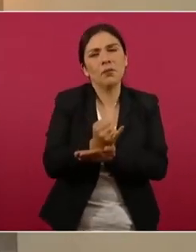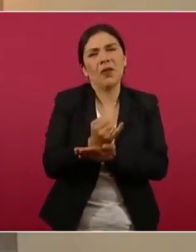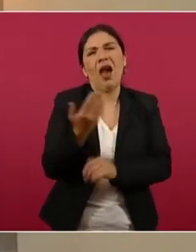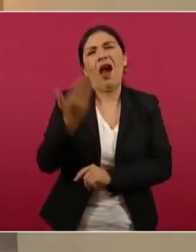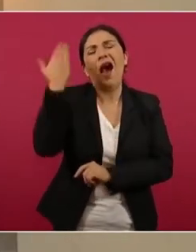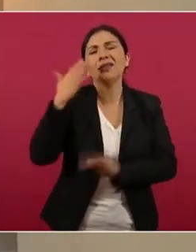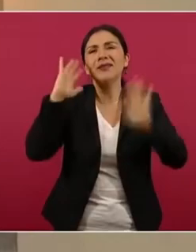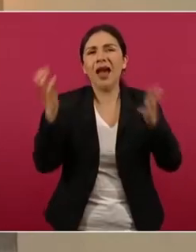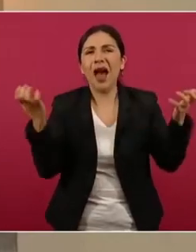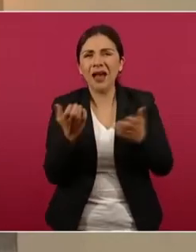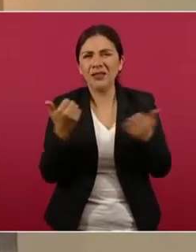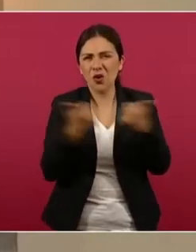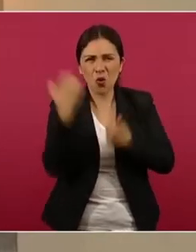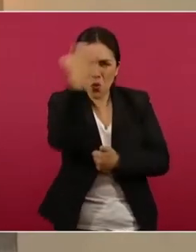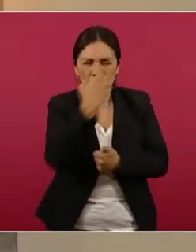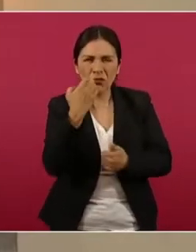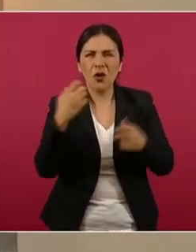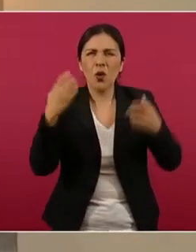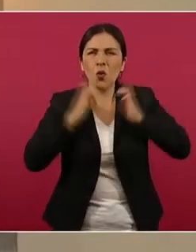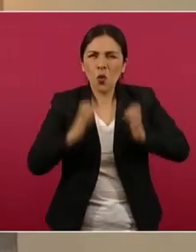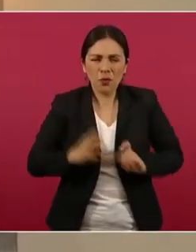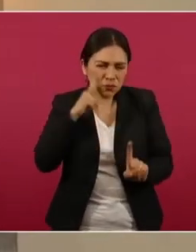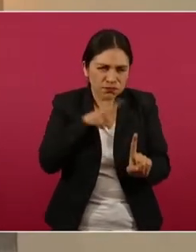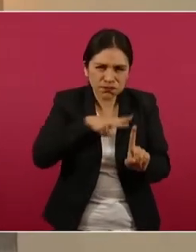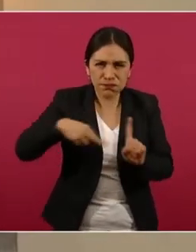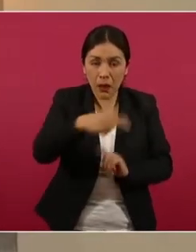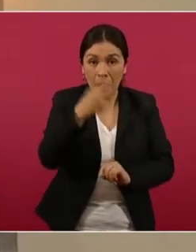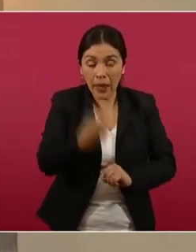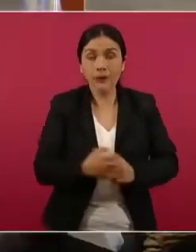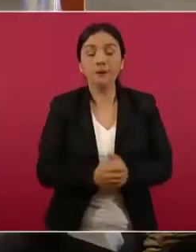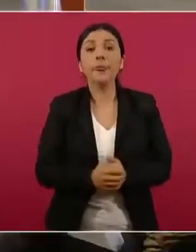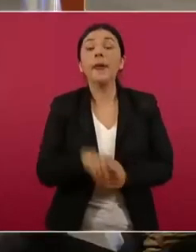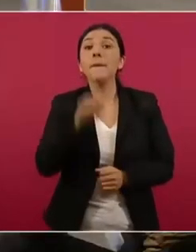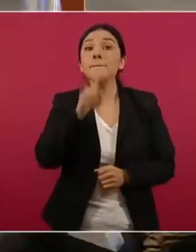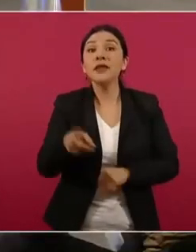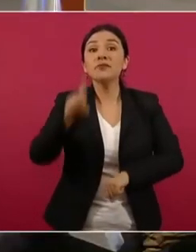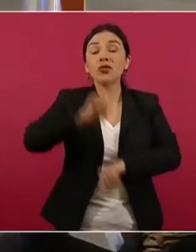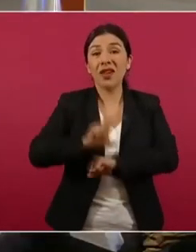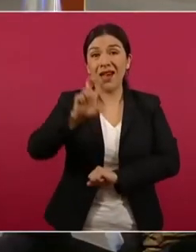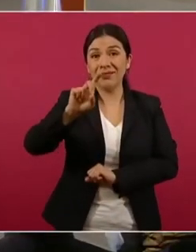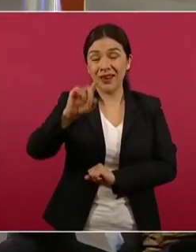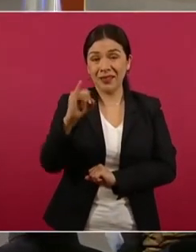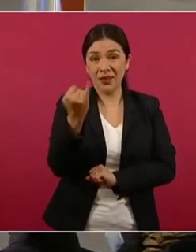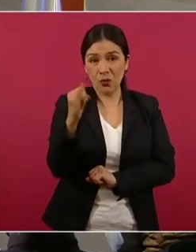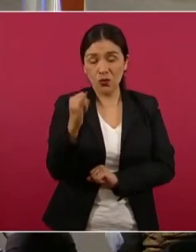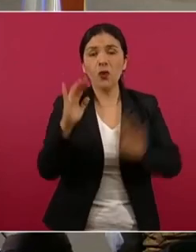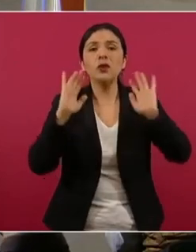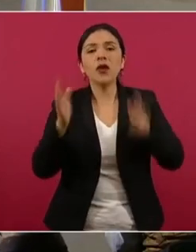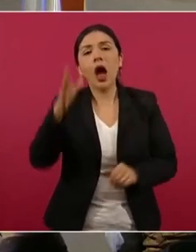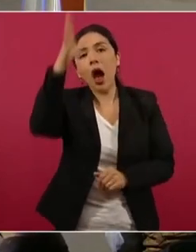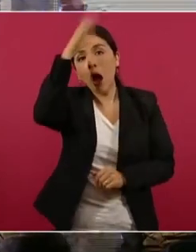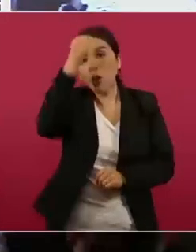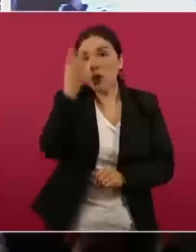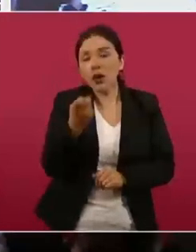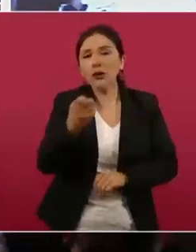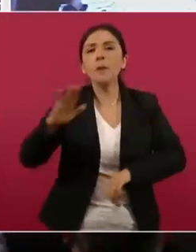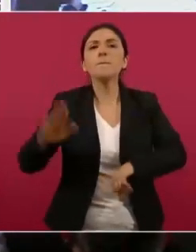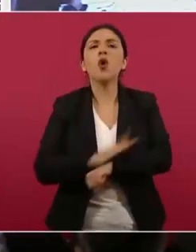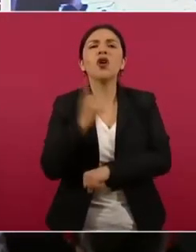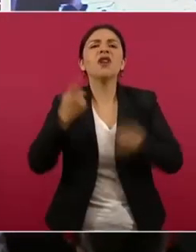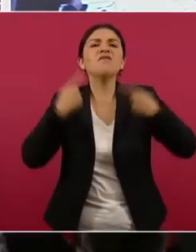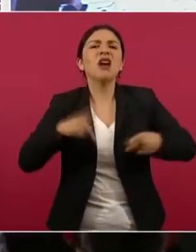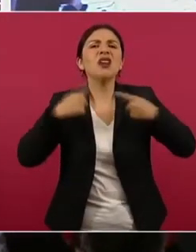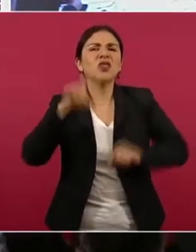practicados. También precisar que este día se acordó porque el perito